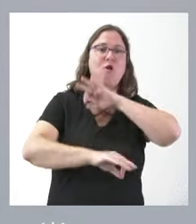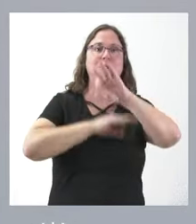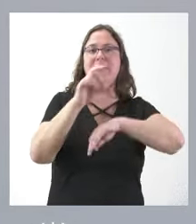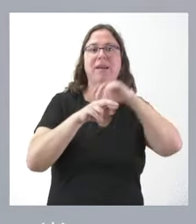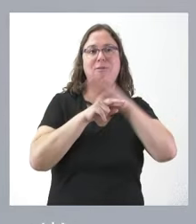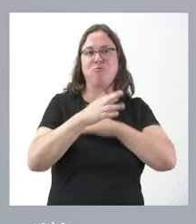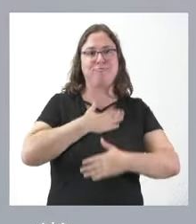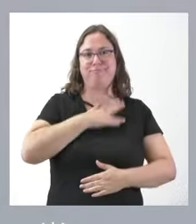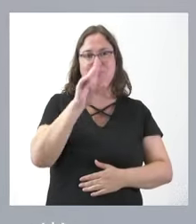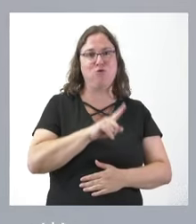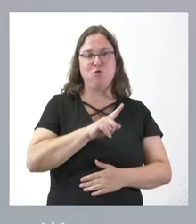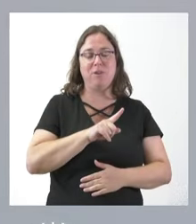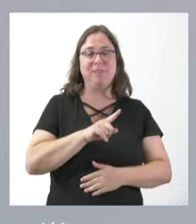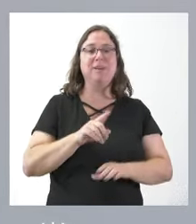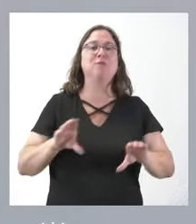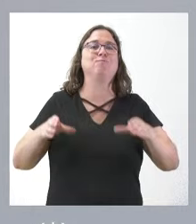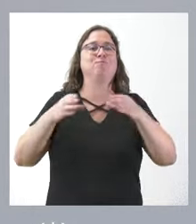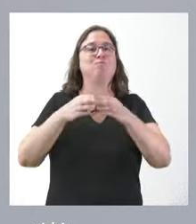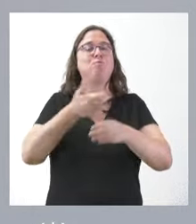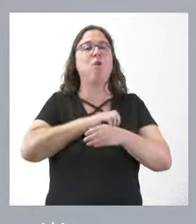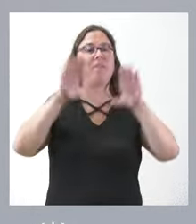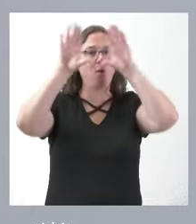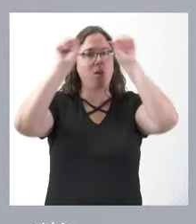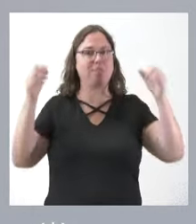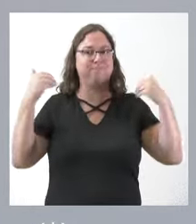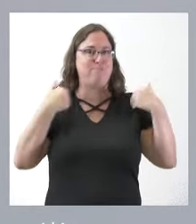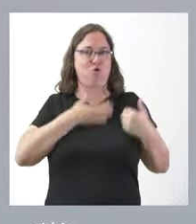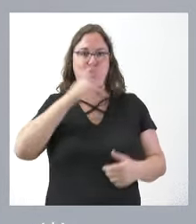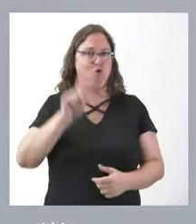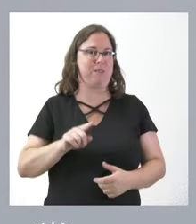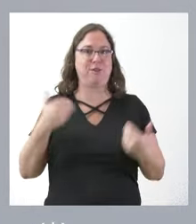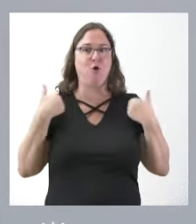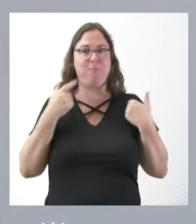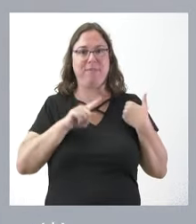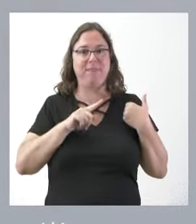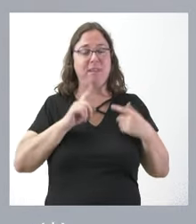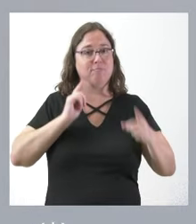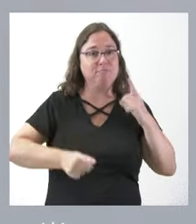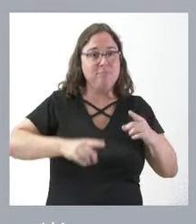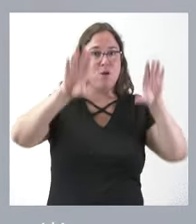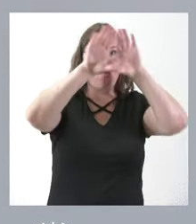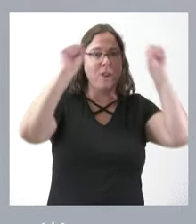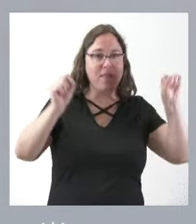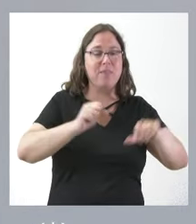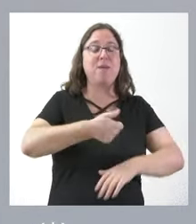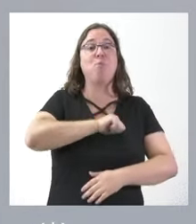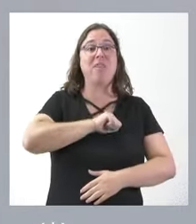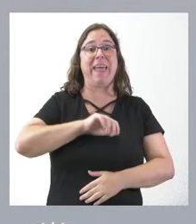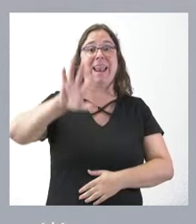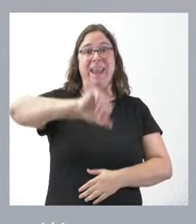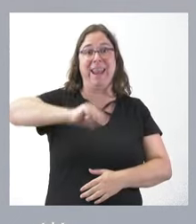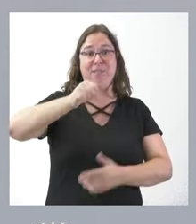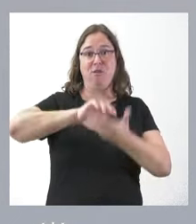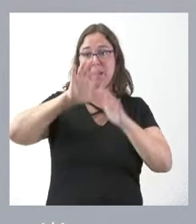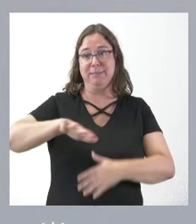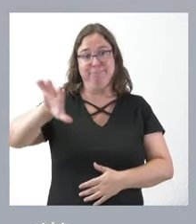de las fuerzas y cuerpos de seguridad del Estado, no es nuestra competencia. Nosotros no podemos dirigir la Guardia Civil ni la Policía Nacional en Castilla y León. Nosotros sí